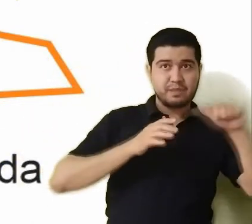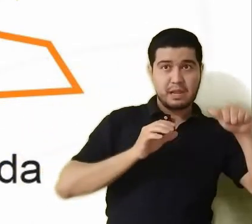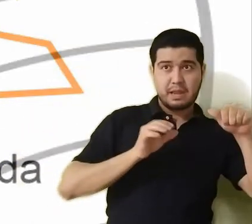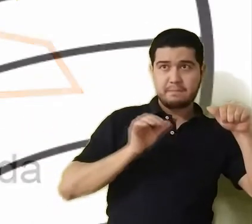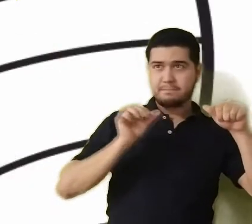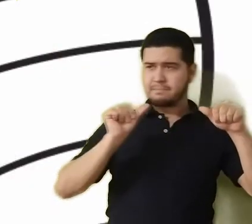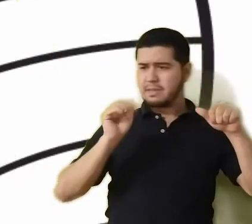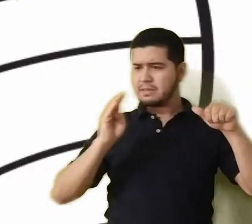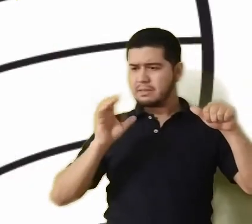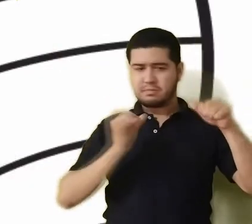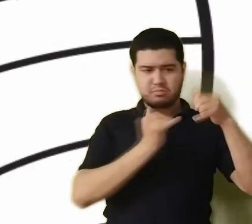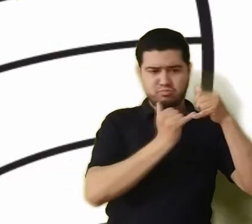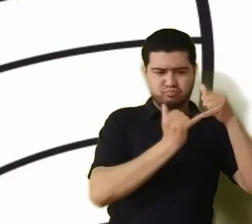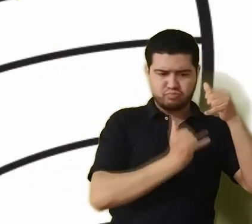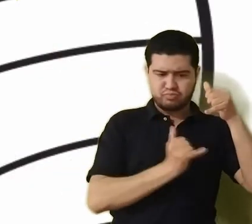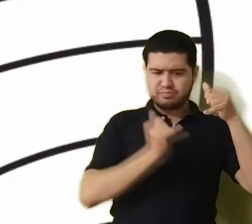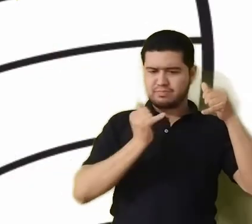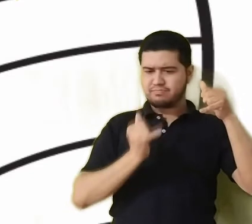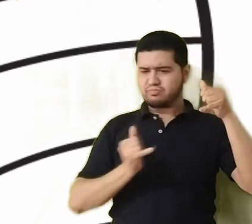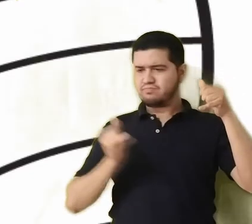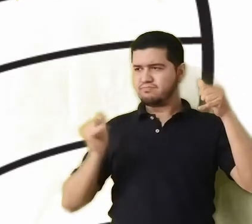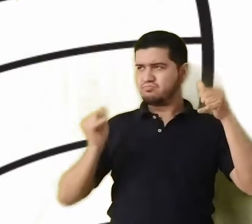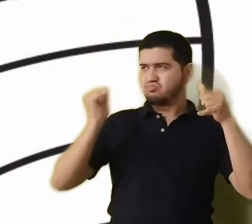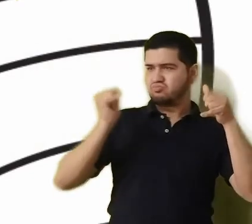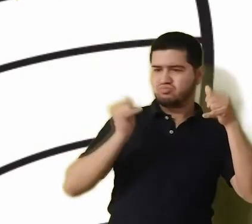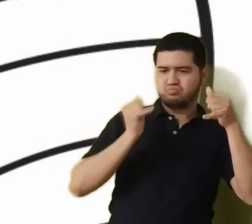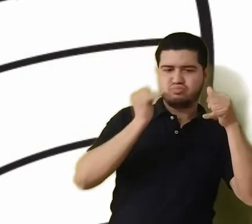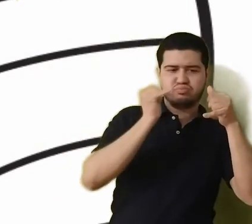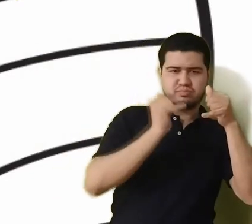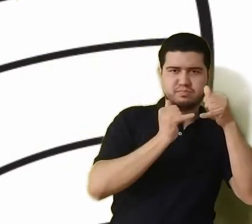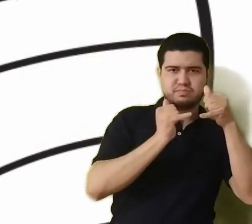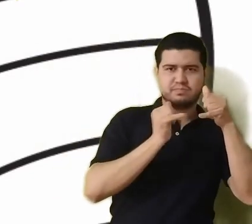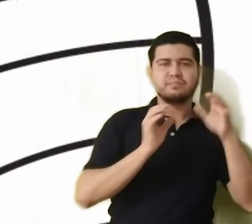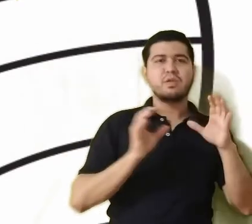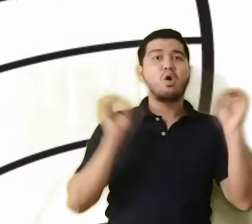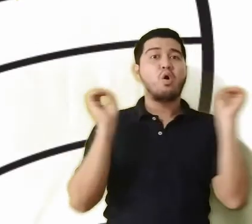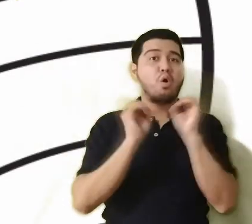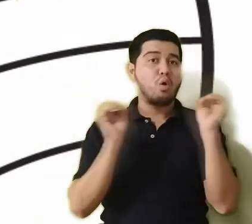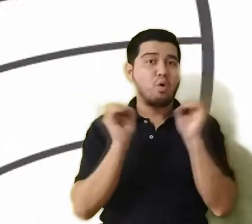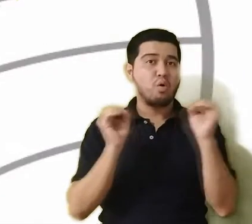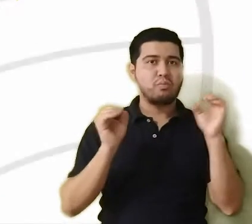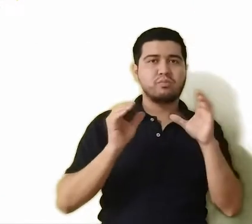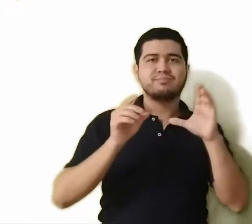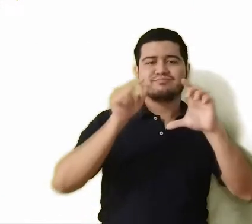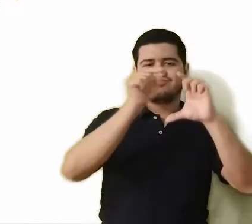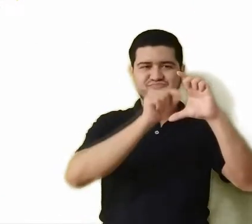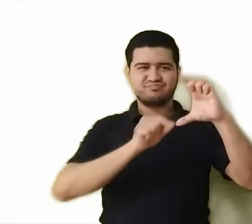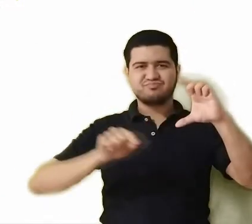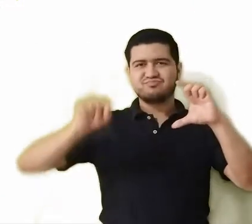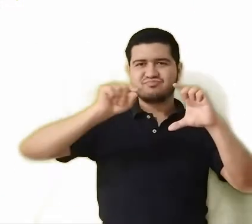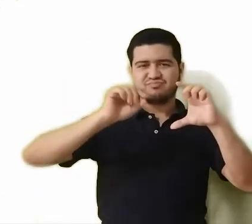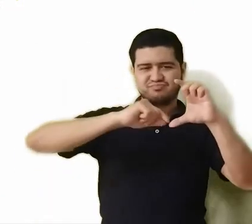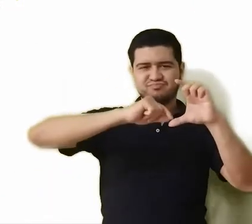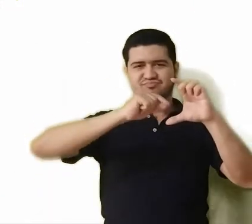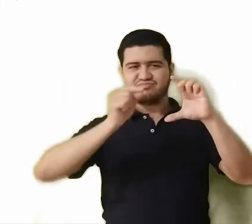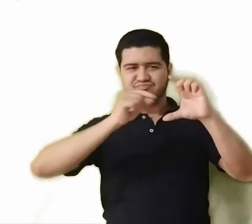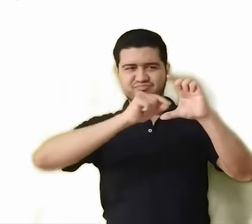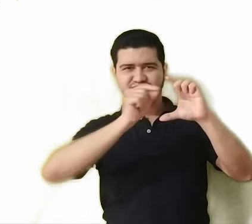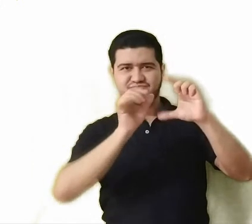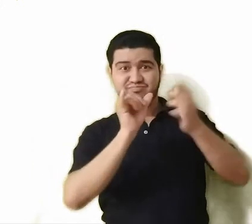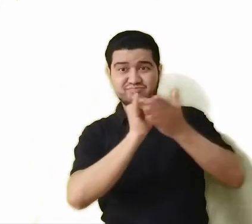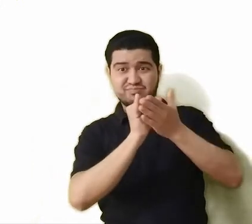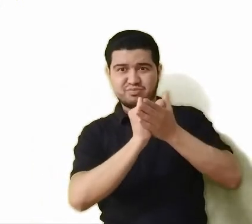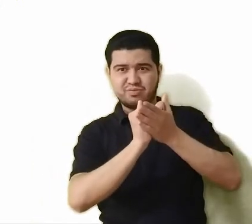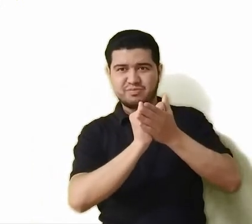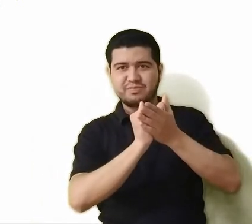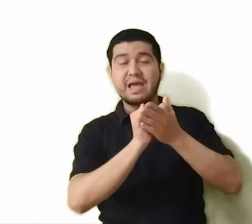a otros dos. Por su parte, la línea curva no tiene segmentos rectos. La curva cerrada no tiene